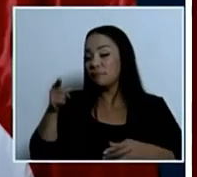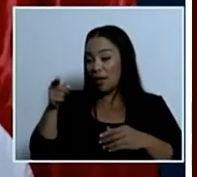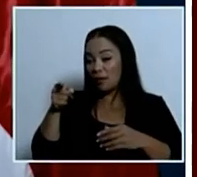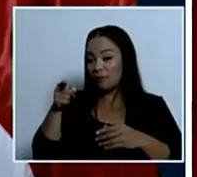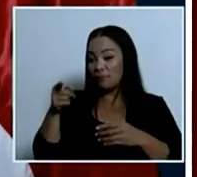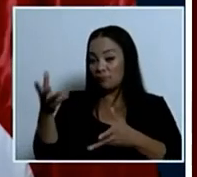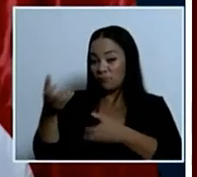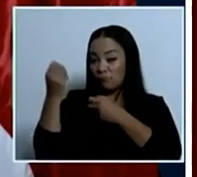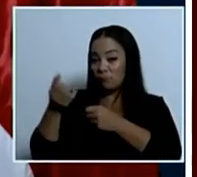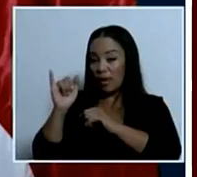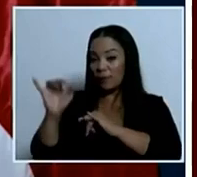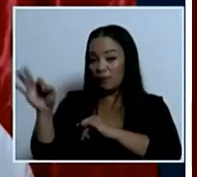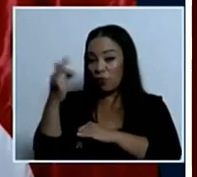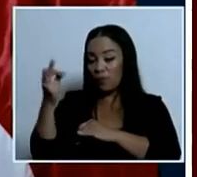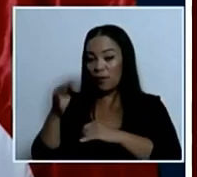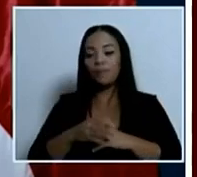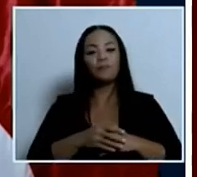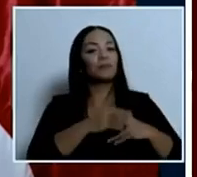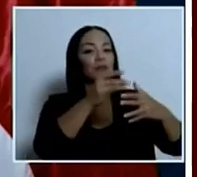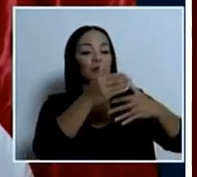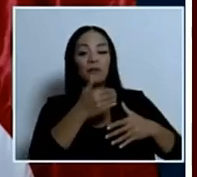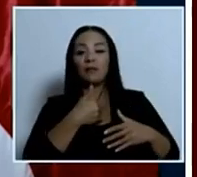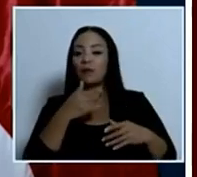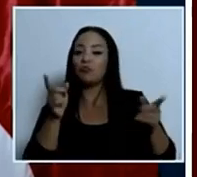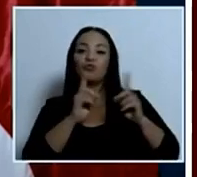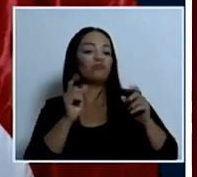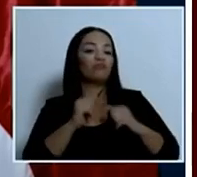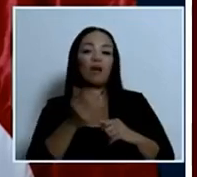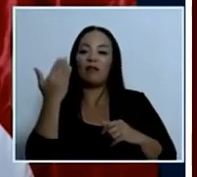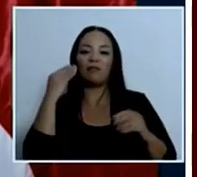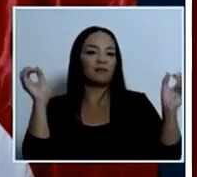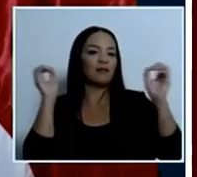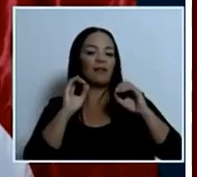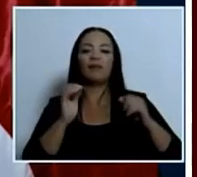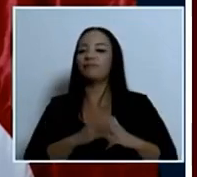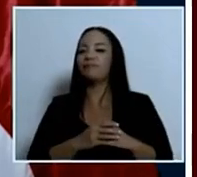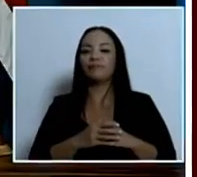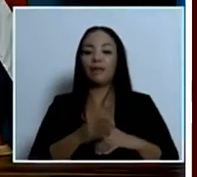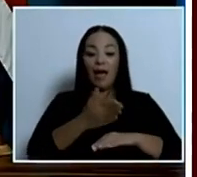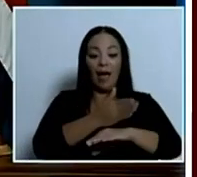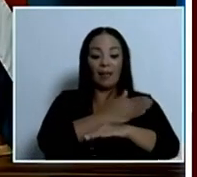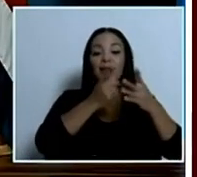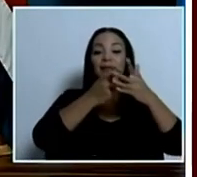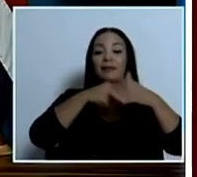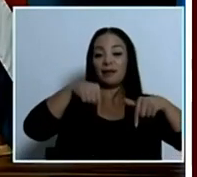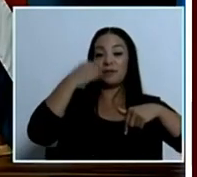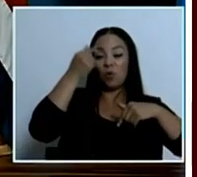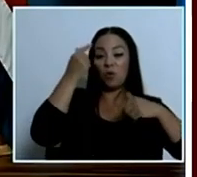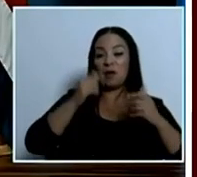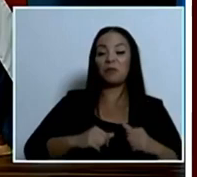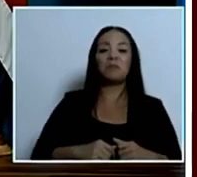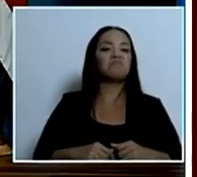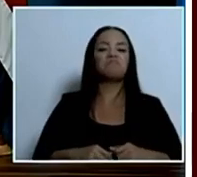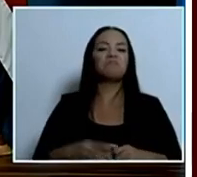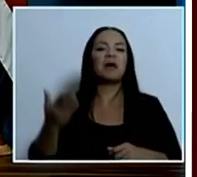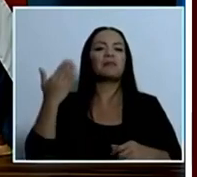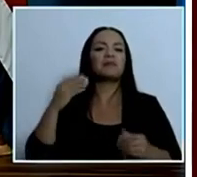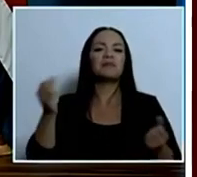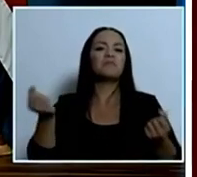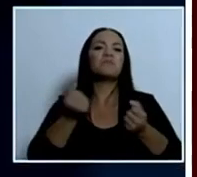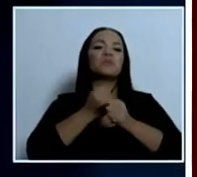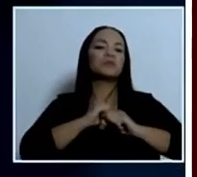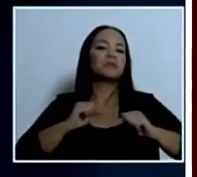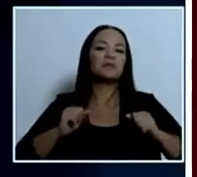decomisos en los registros que teníamos no es más antes de iniciar este gobierno era prácticamente imposible que se pusiera